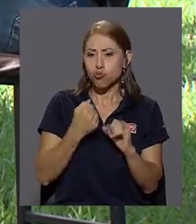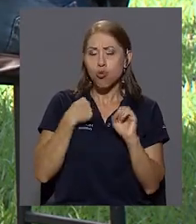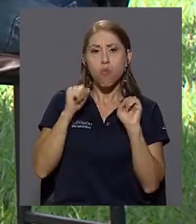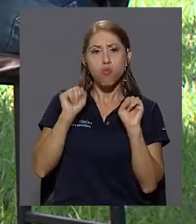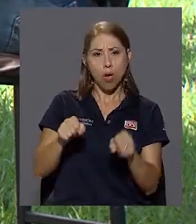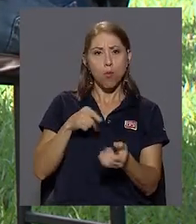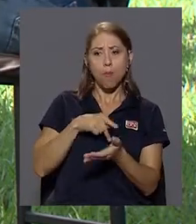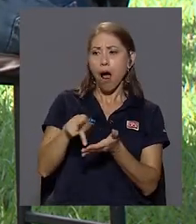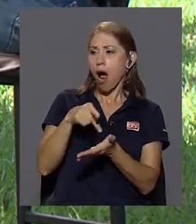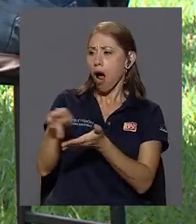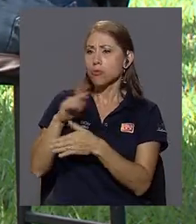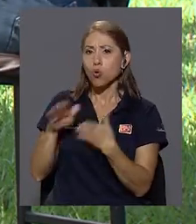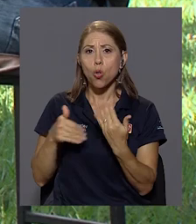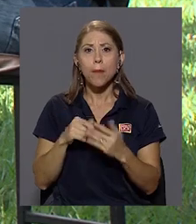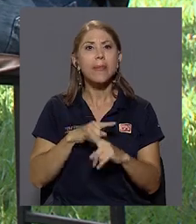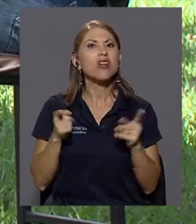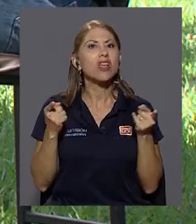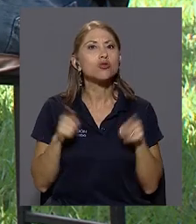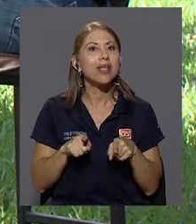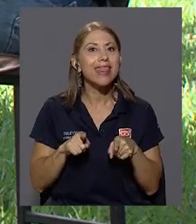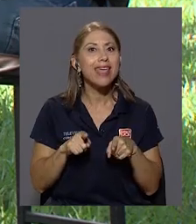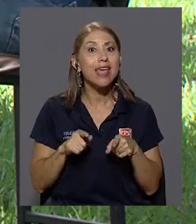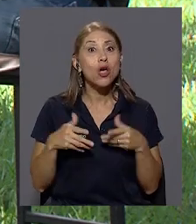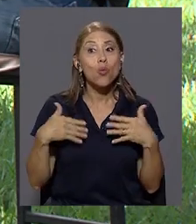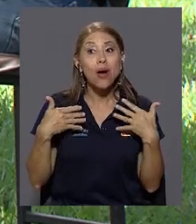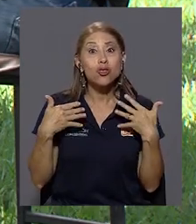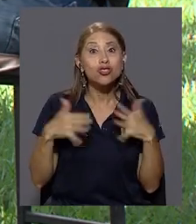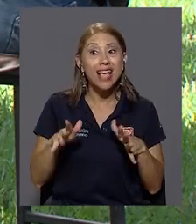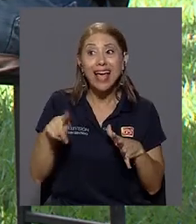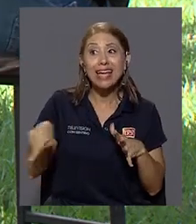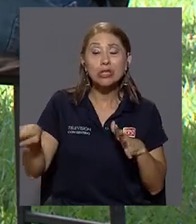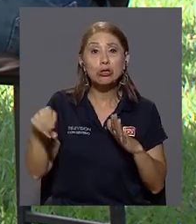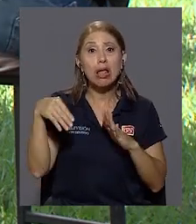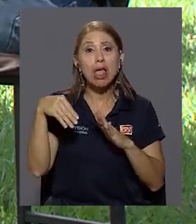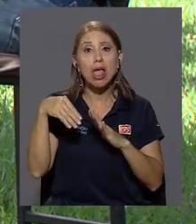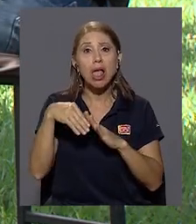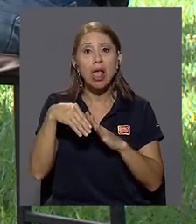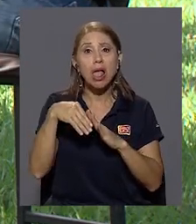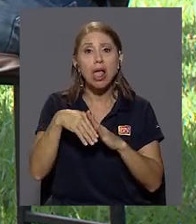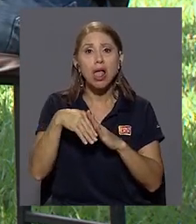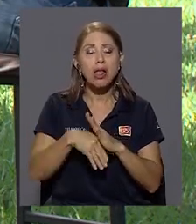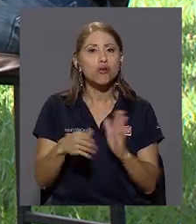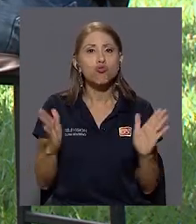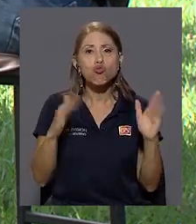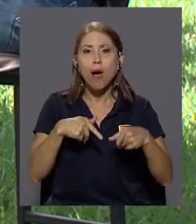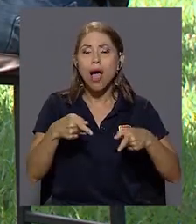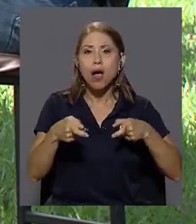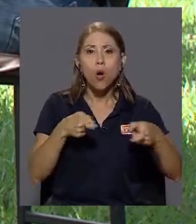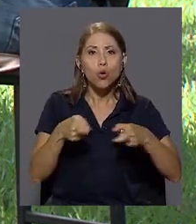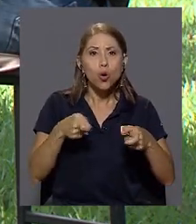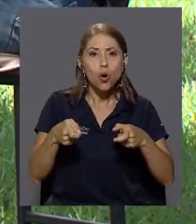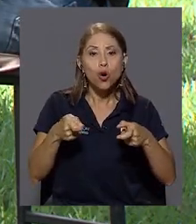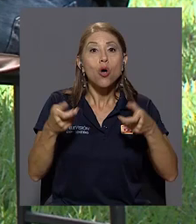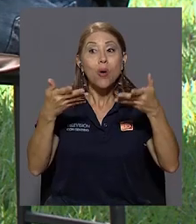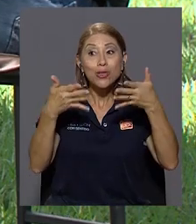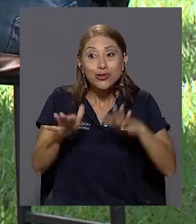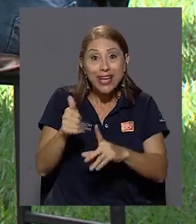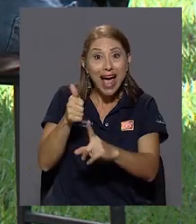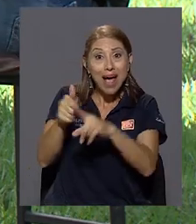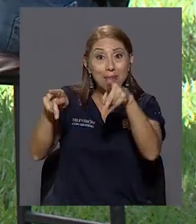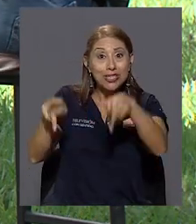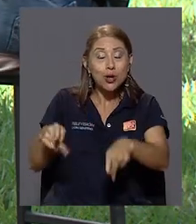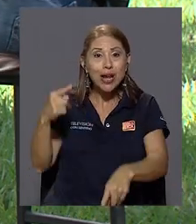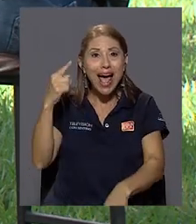pagar las cuentas y demás, pero ¿qué sucede? Cuando ya el asunto se va perdiendo el control y cuando la persona realmente se entra en